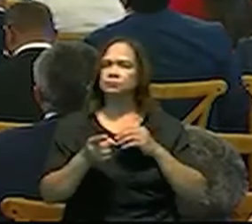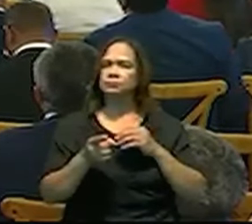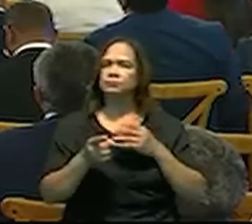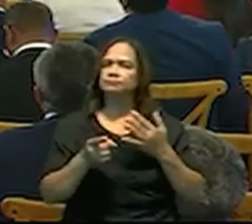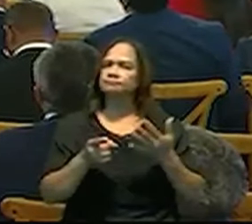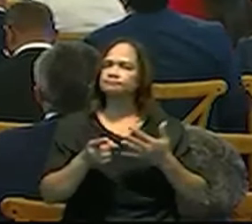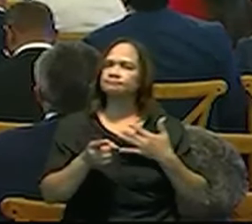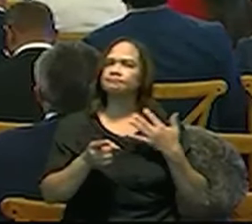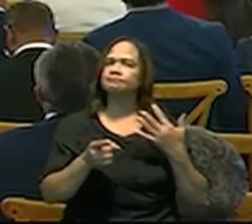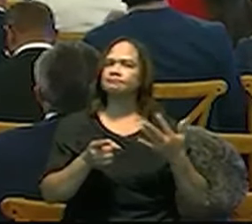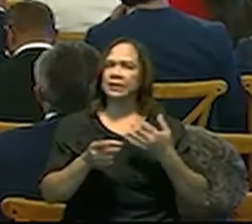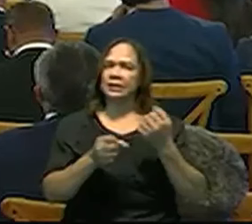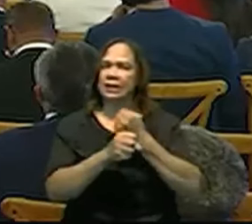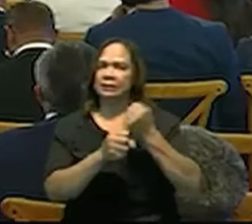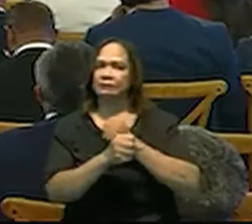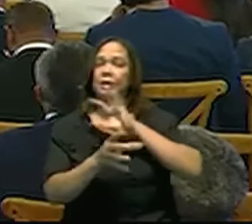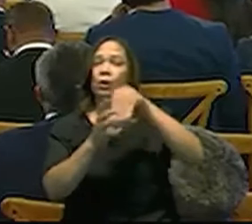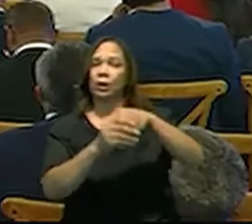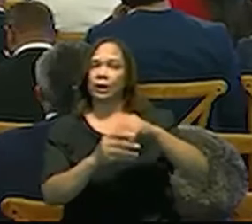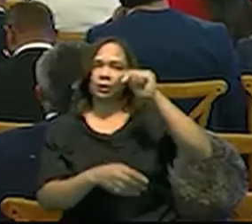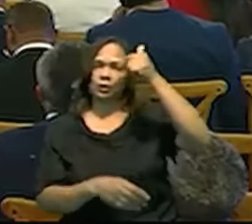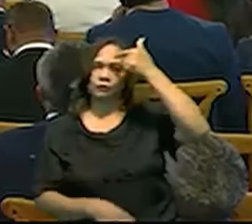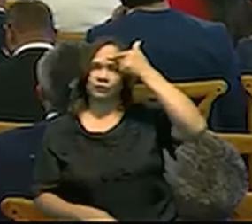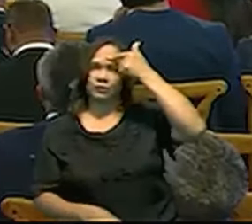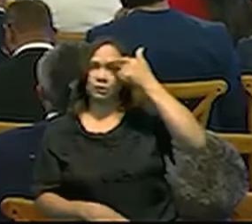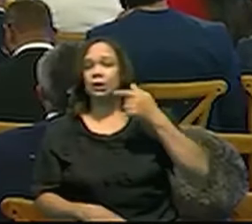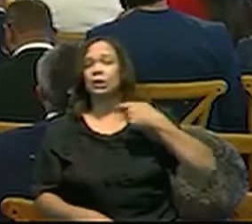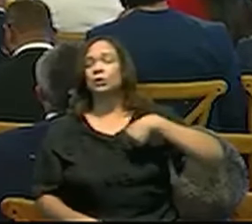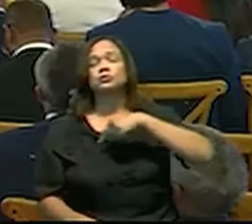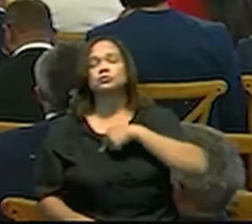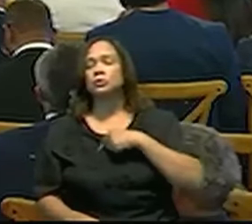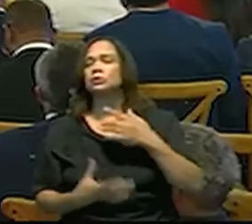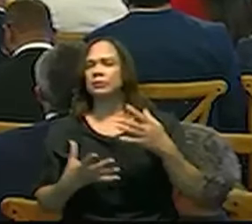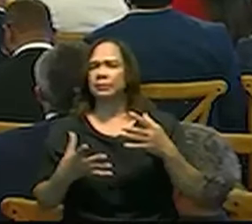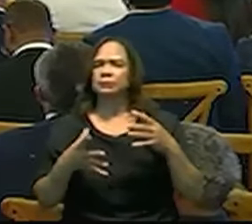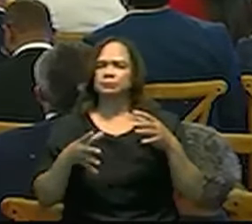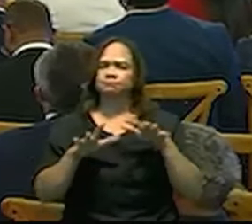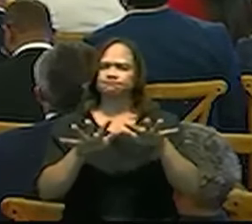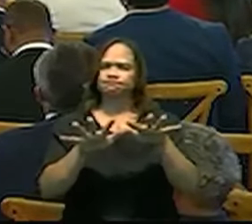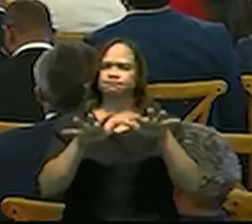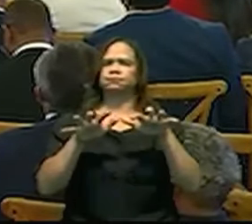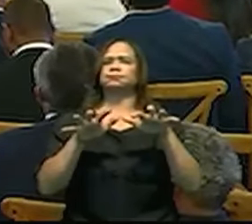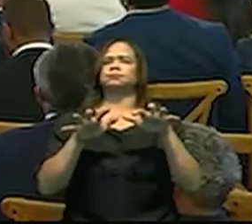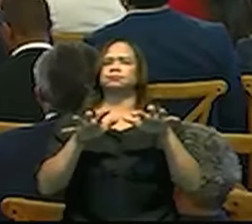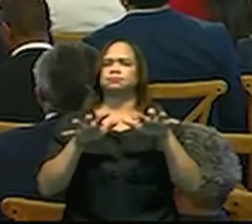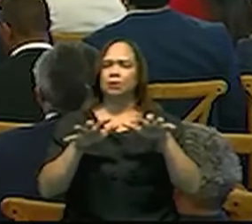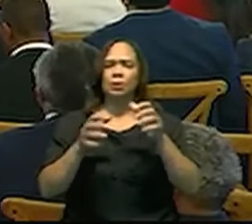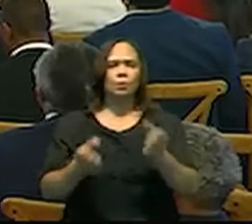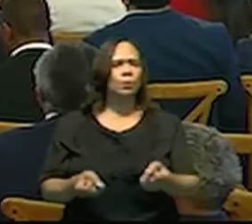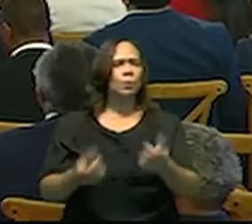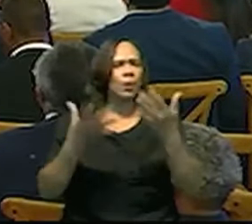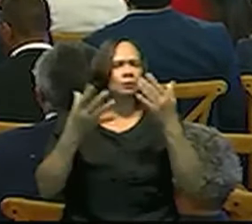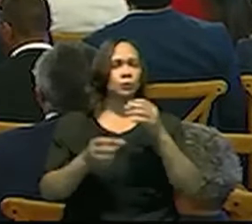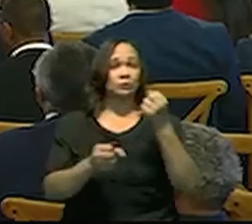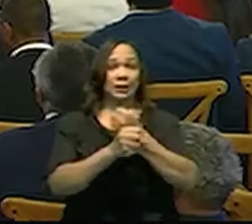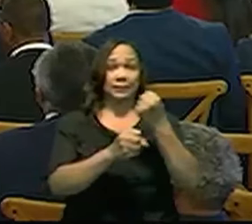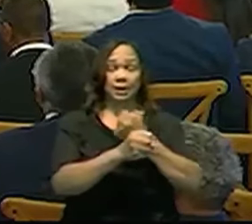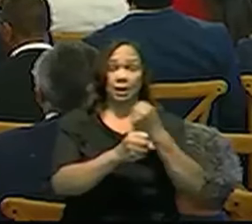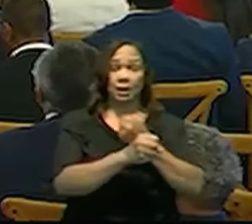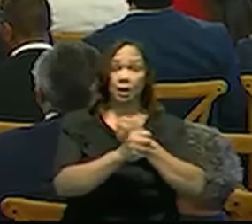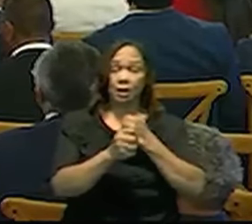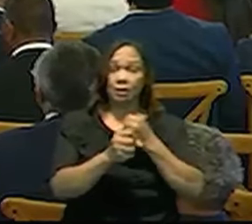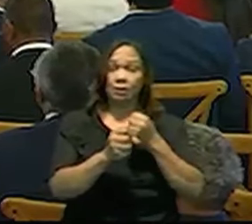empleados en el gobierno. Nosotros vamos a hacer un congelamiento de la cantidad de empleados en